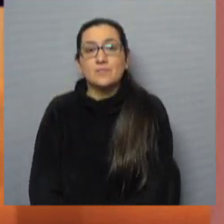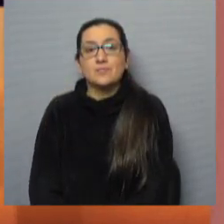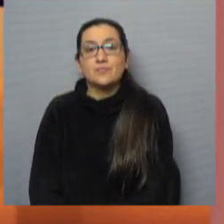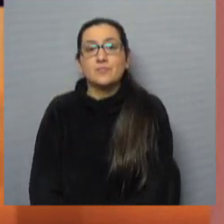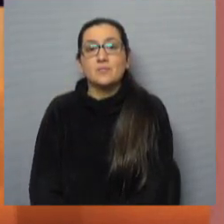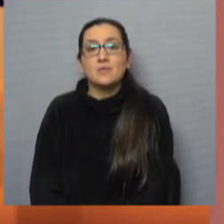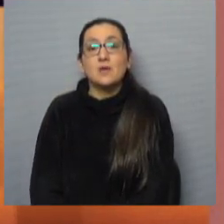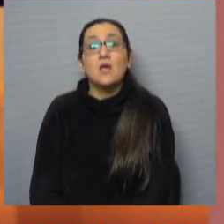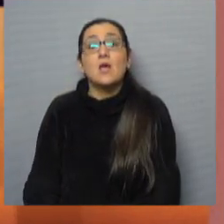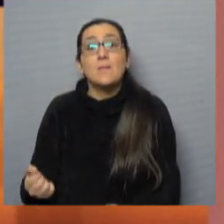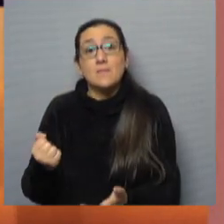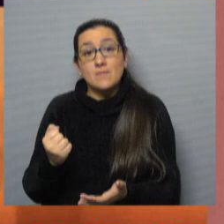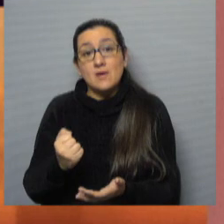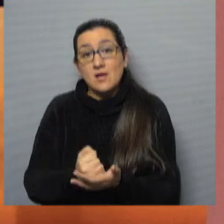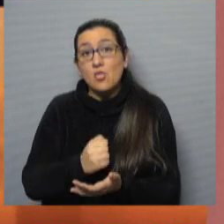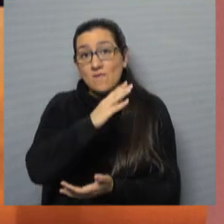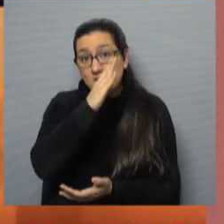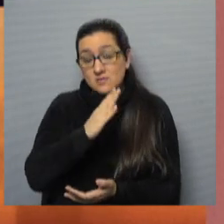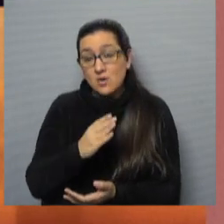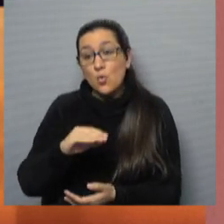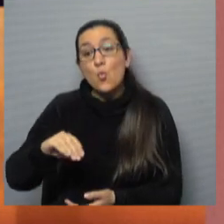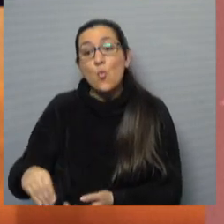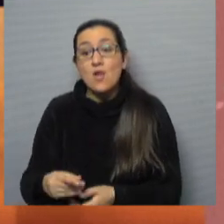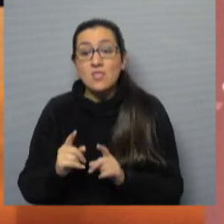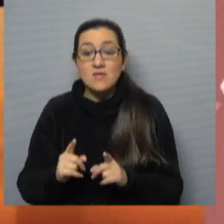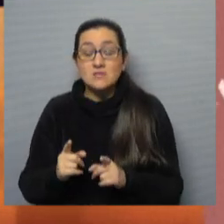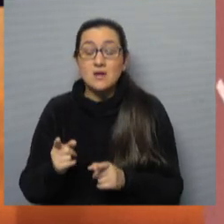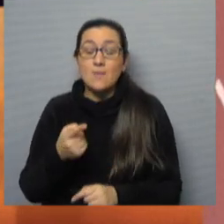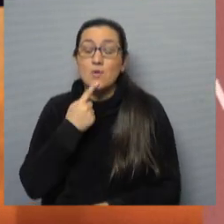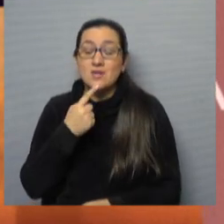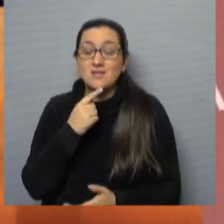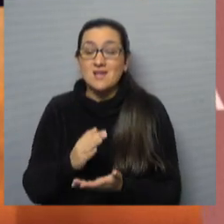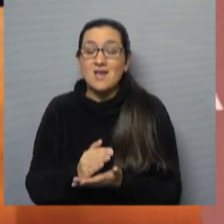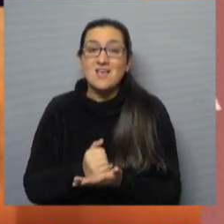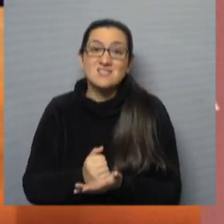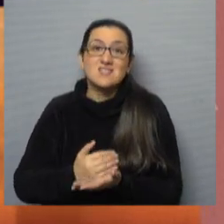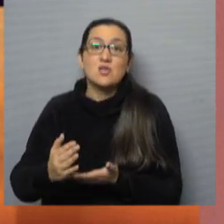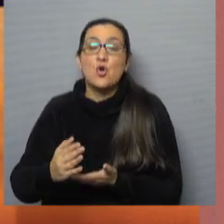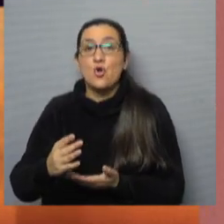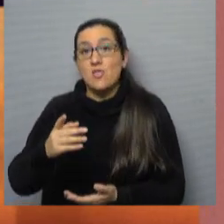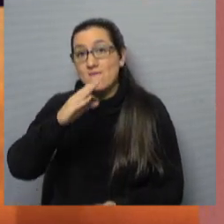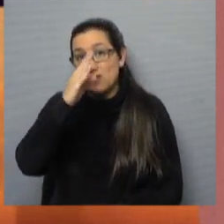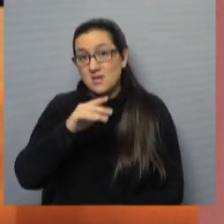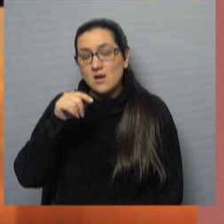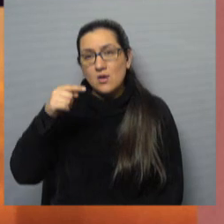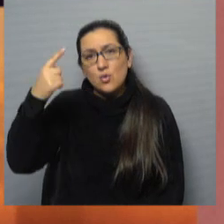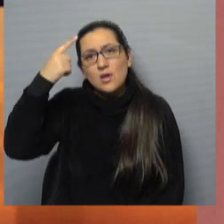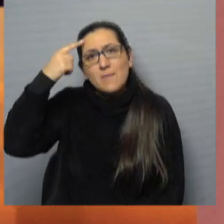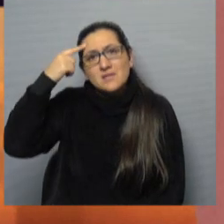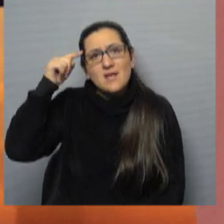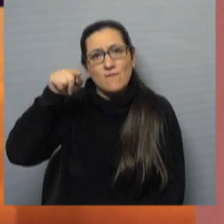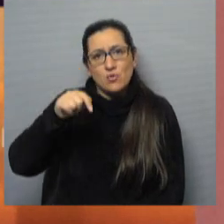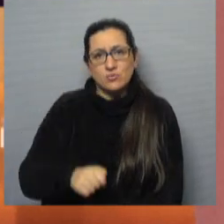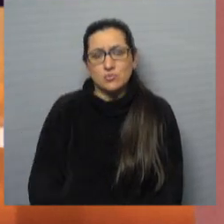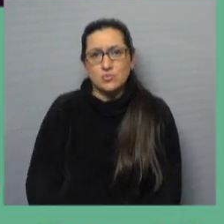turno, y ha marcado bastante claramente cuáles tiene que ser la política exterior de Brasil. ¿Qué pensás vos? Porque, entre